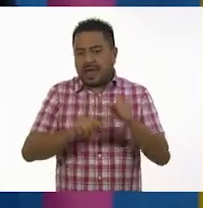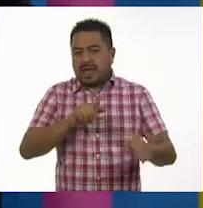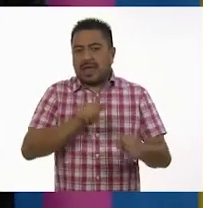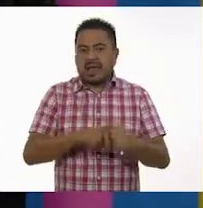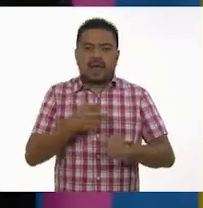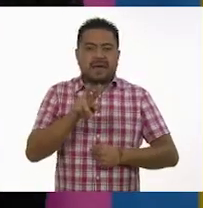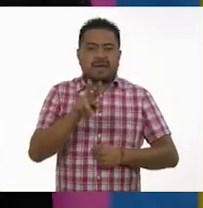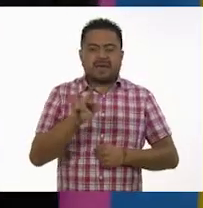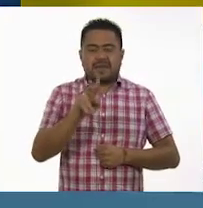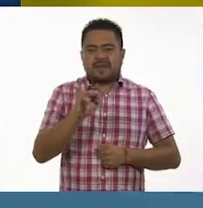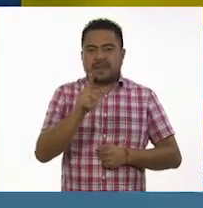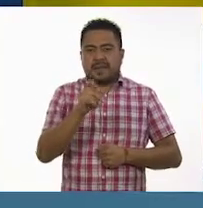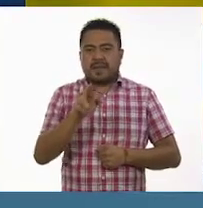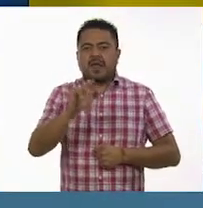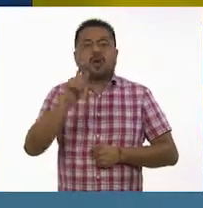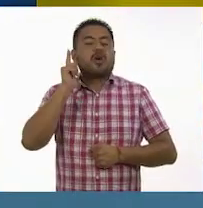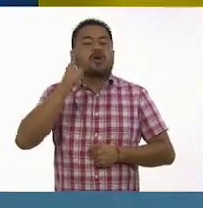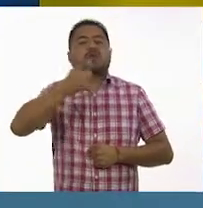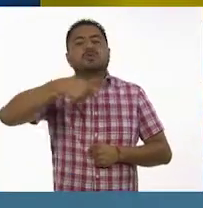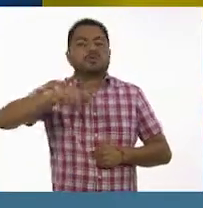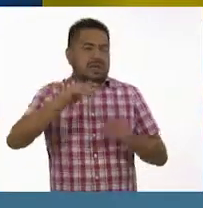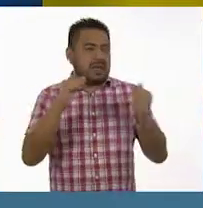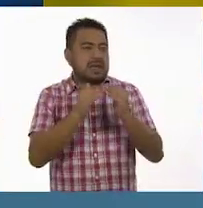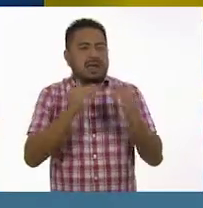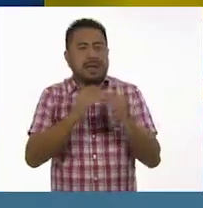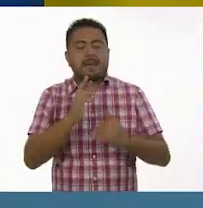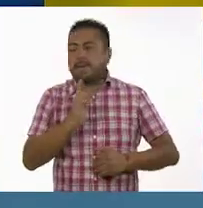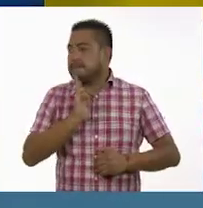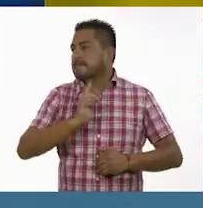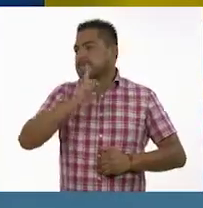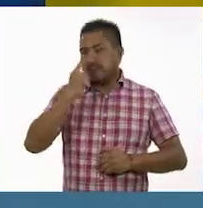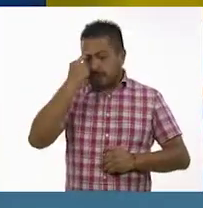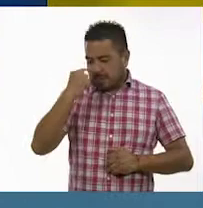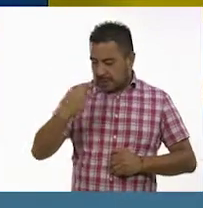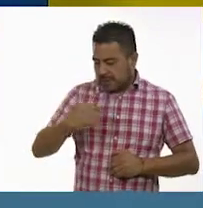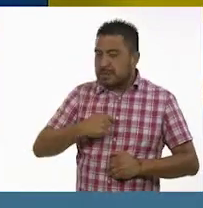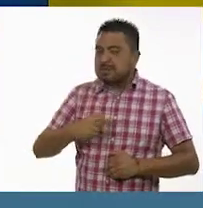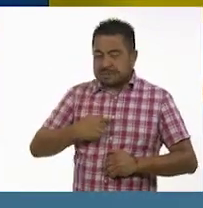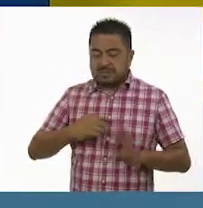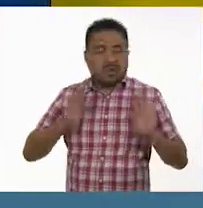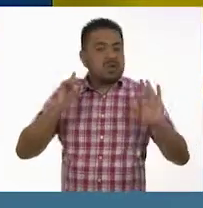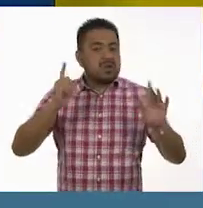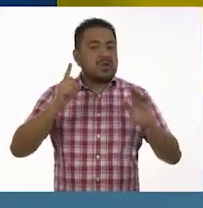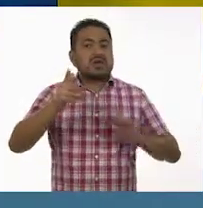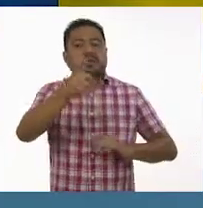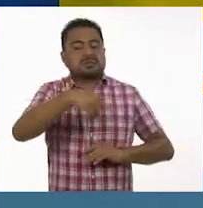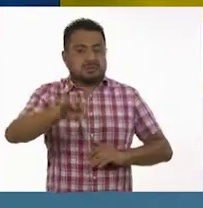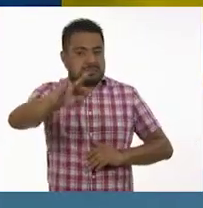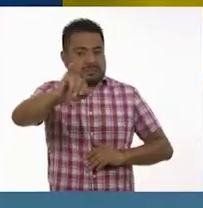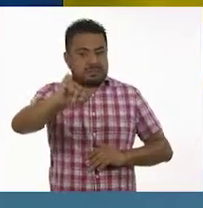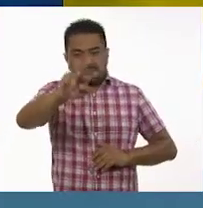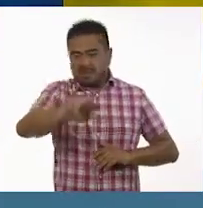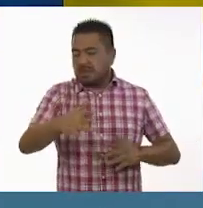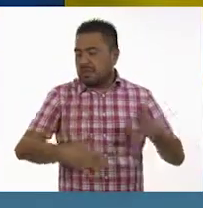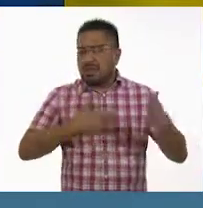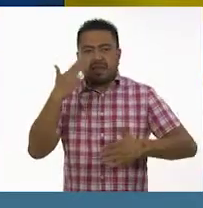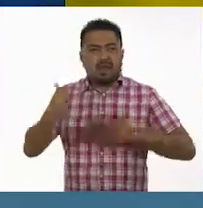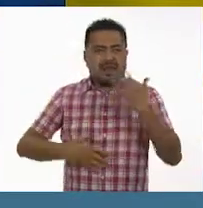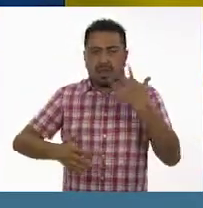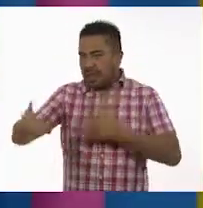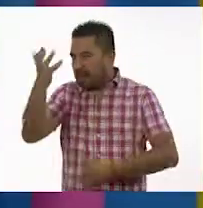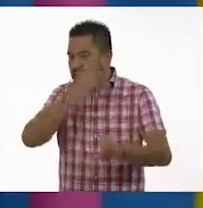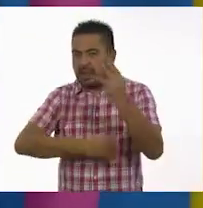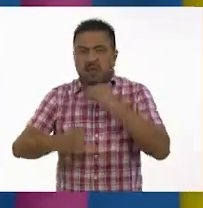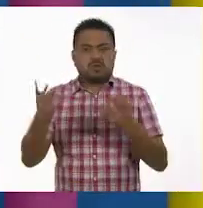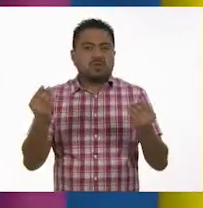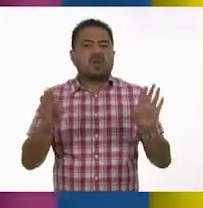vivíparos. Pues yo espero que en casa les haya ido mejor que a mí. Y es cierto, la verdad es que me divertí y aprendí mucho.